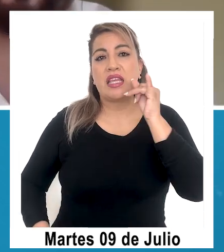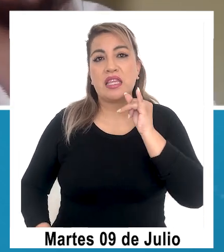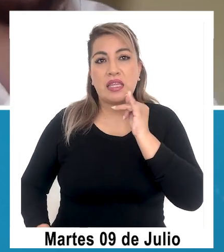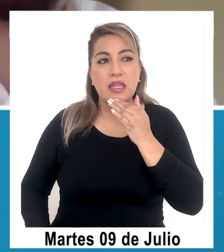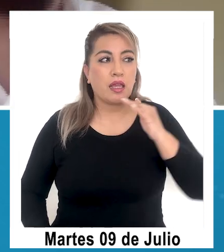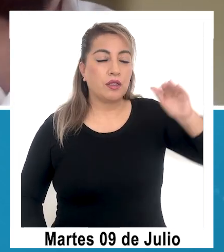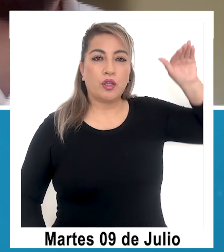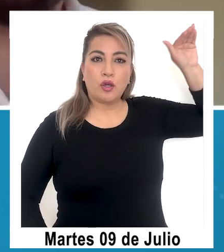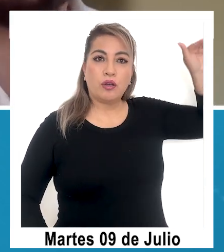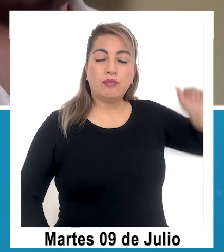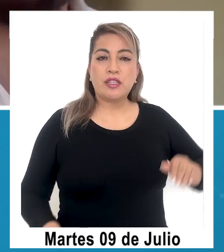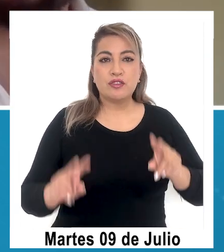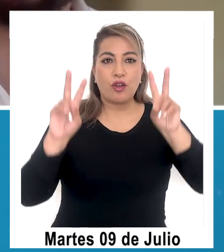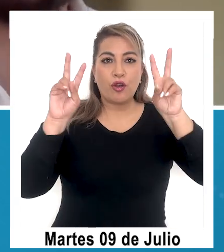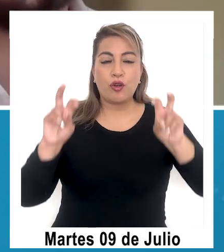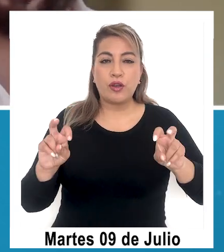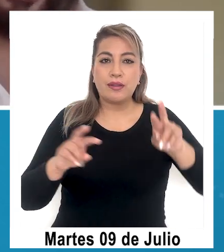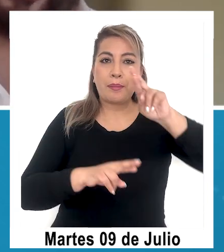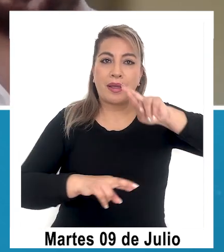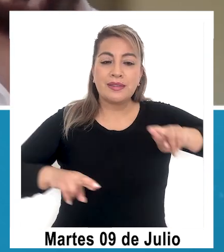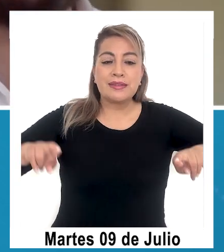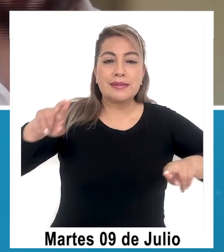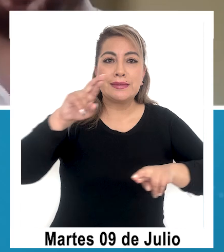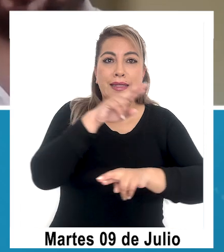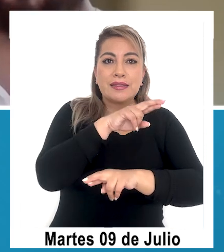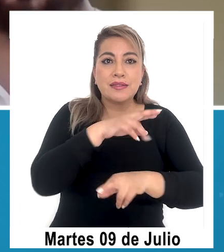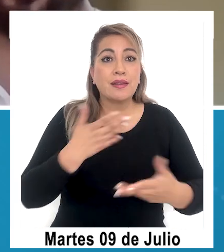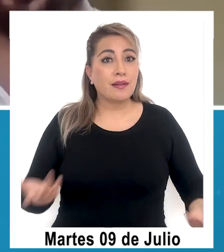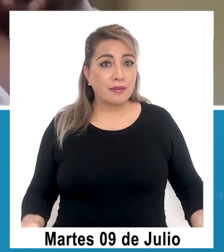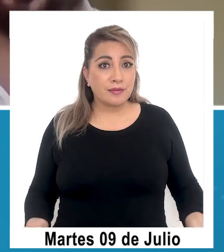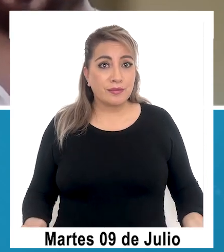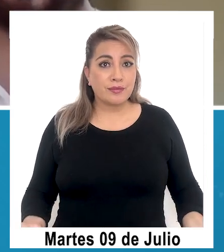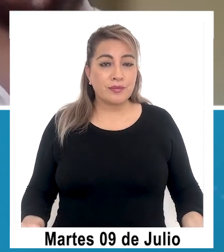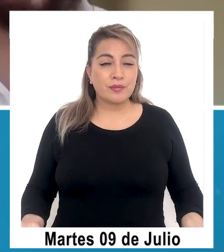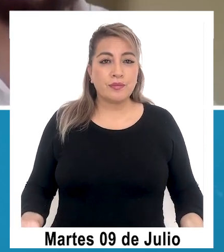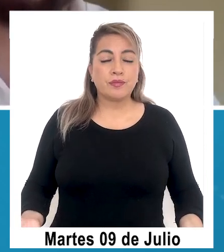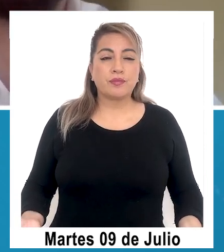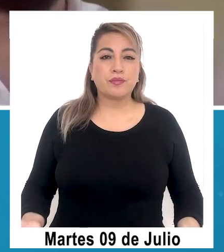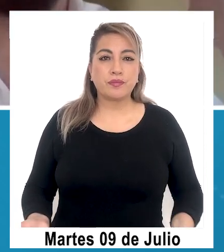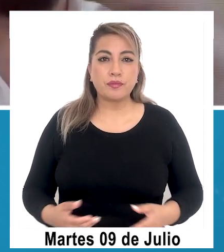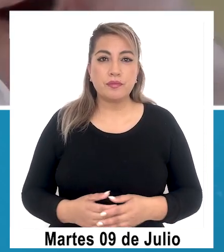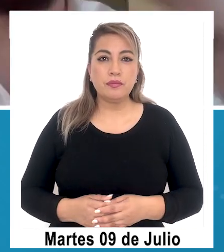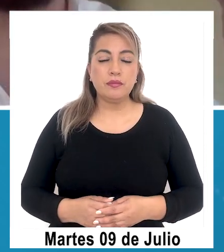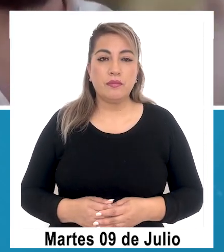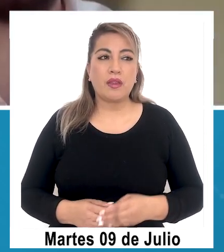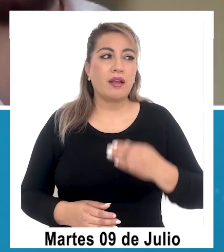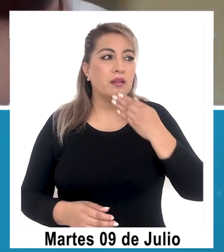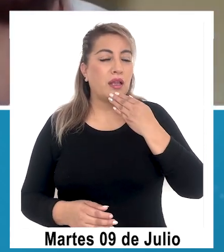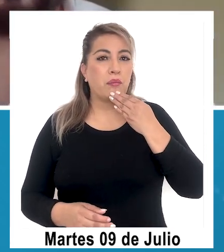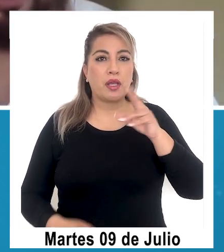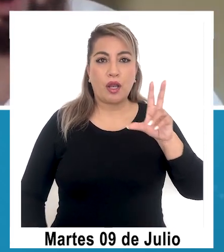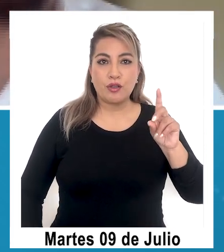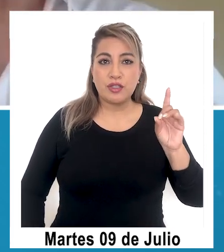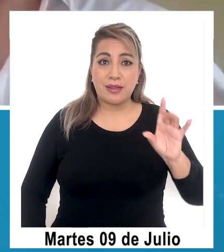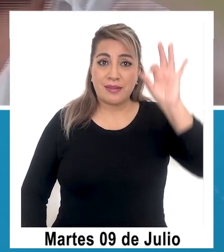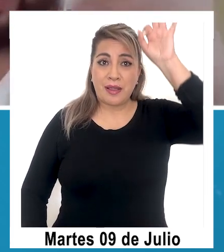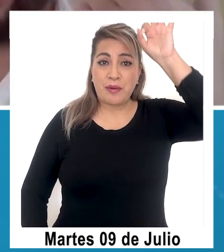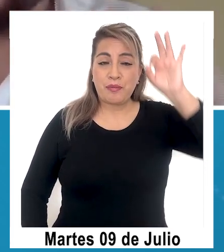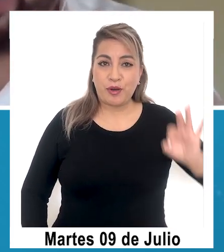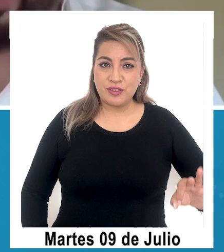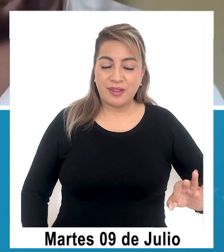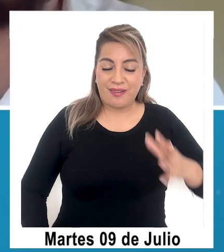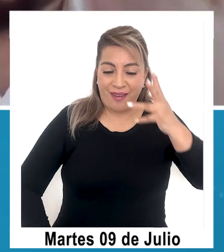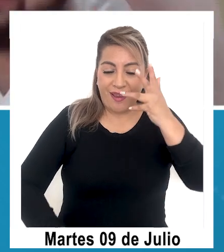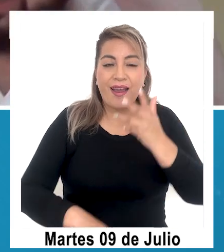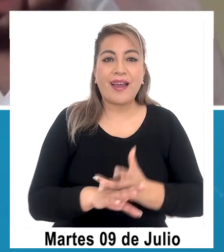Hospicianos, respecto al tema del reciclaje. Sin embargo, se contrapone con que el ochenta por ciento, si